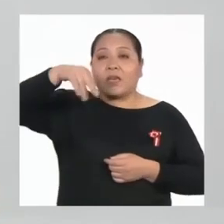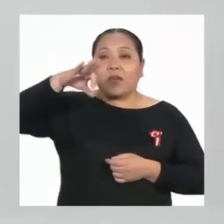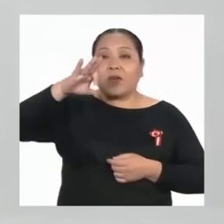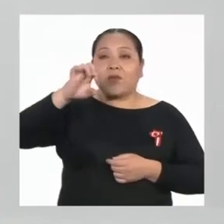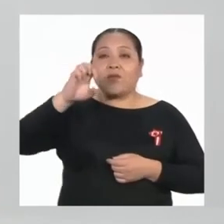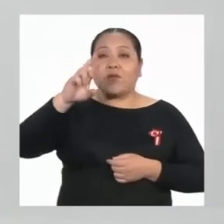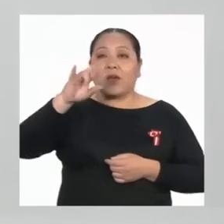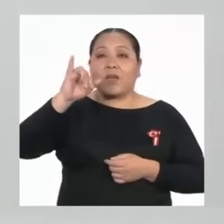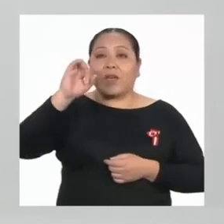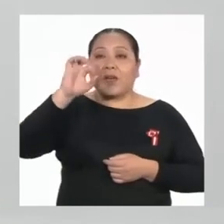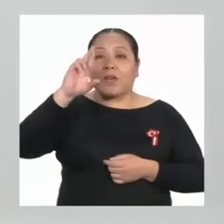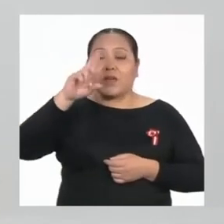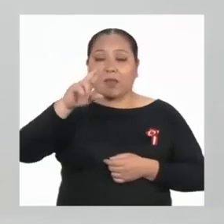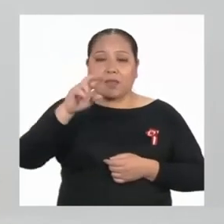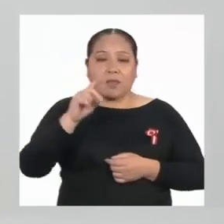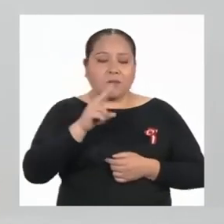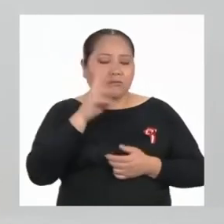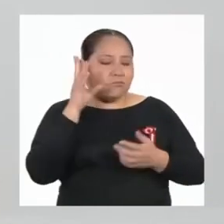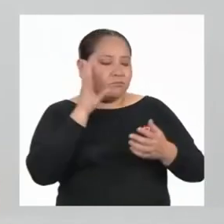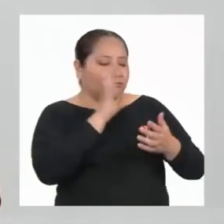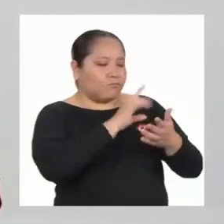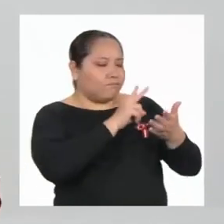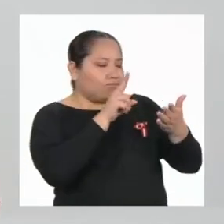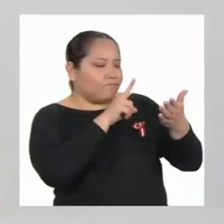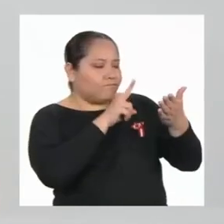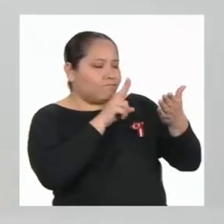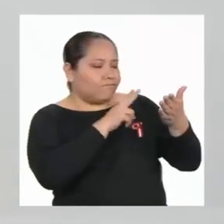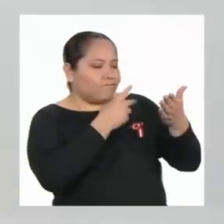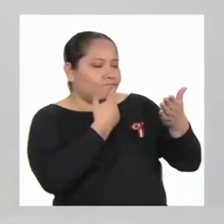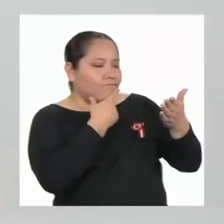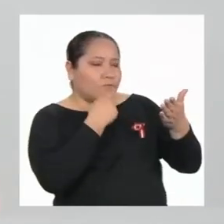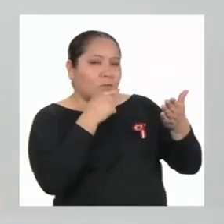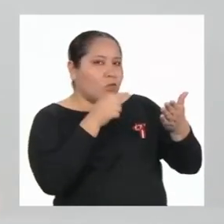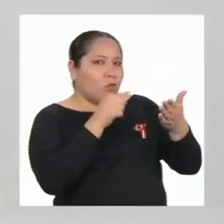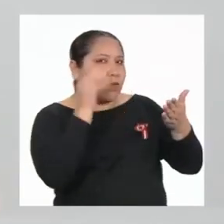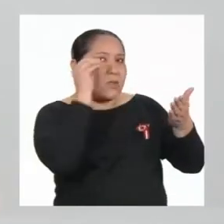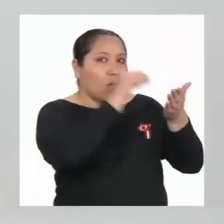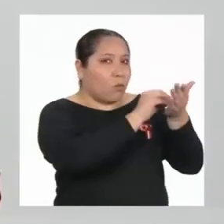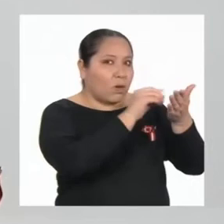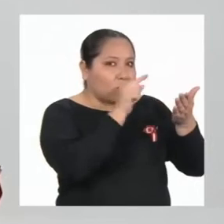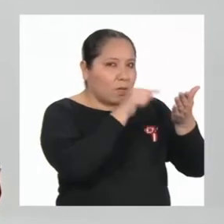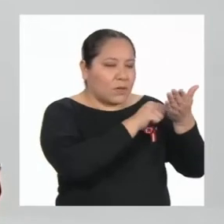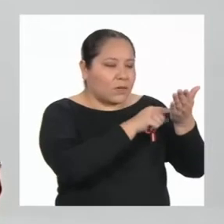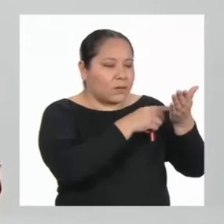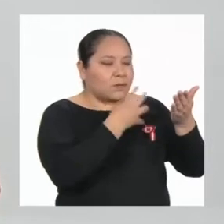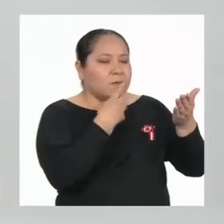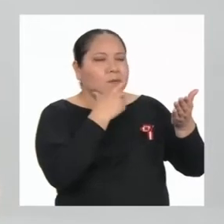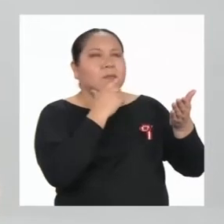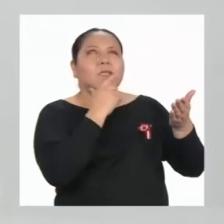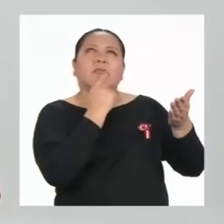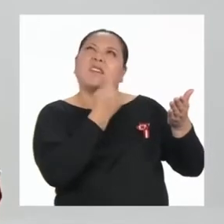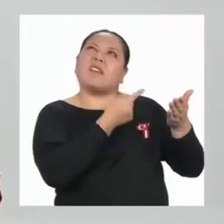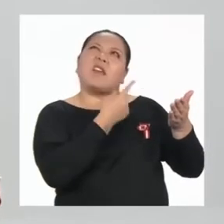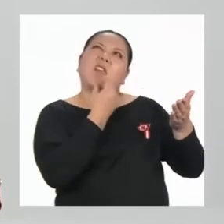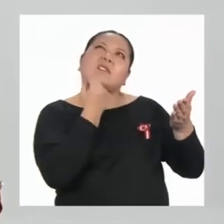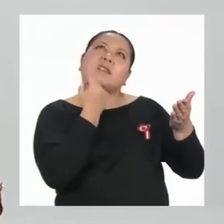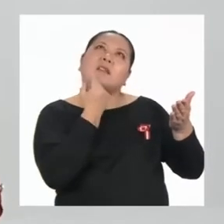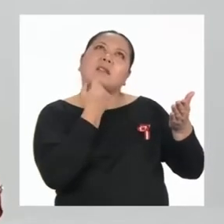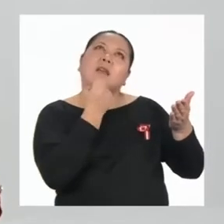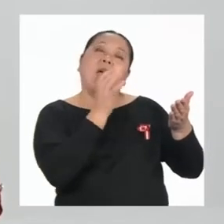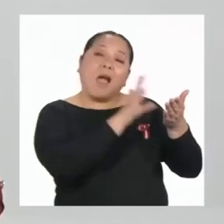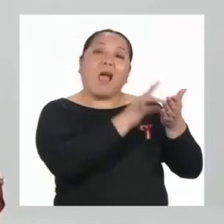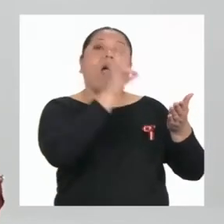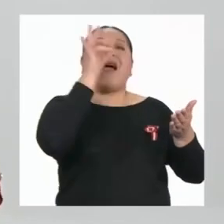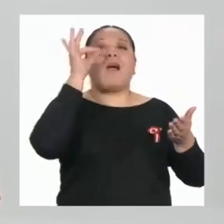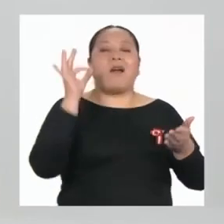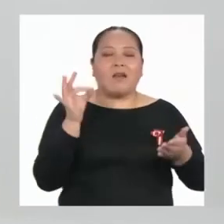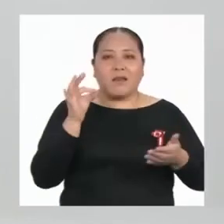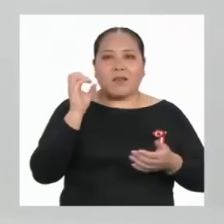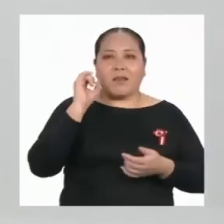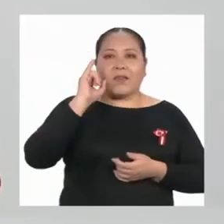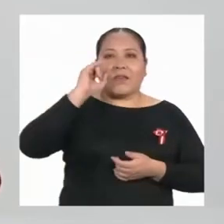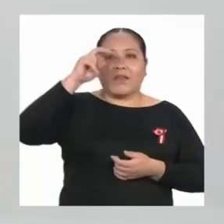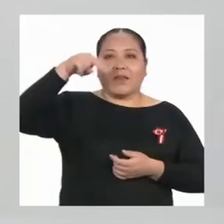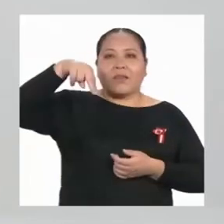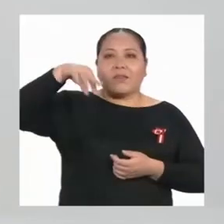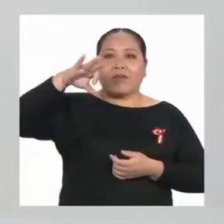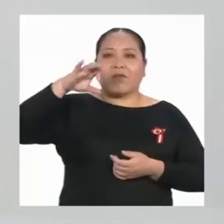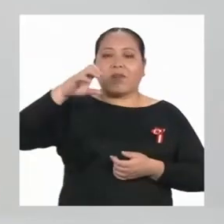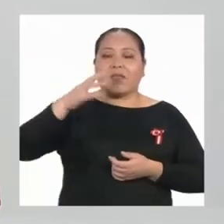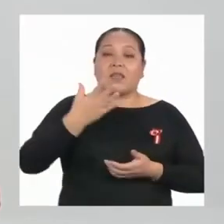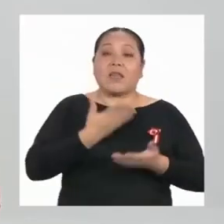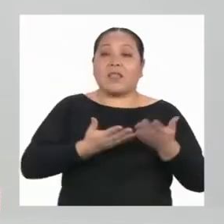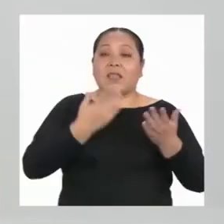Extraer una información que no está explícita en el texto, pero que quizás la escritora o el escritor